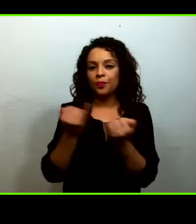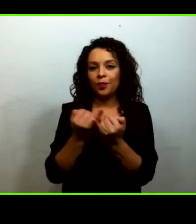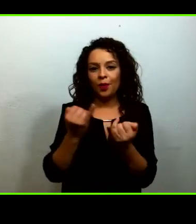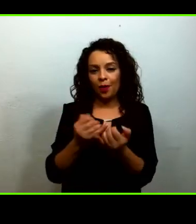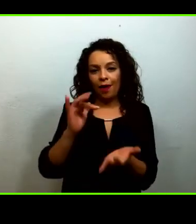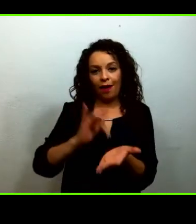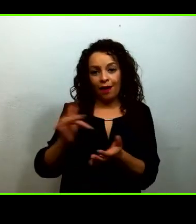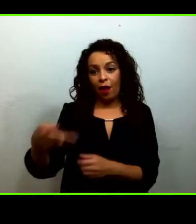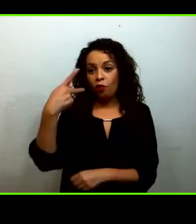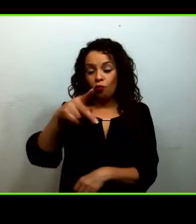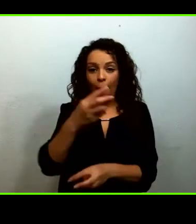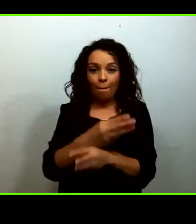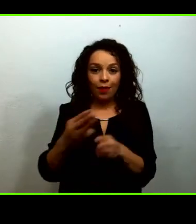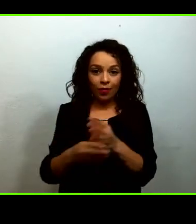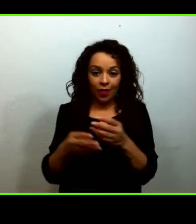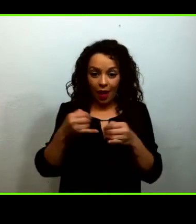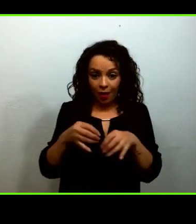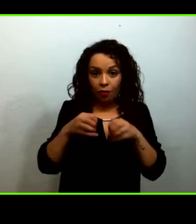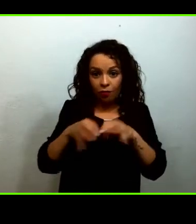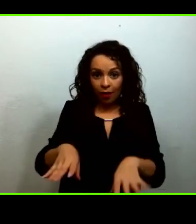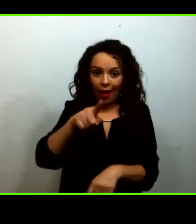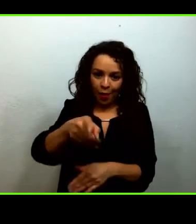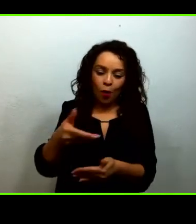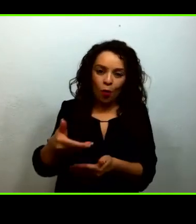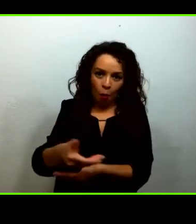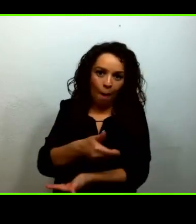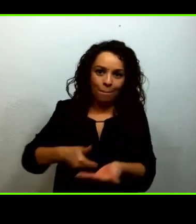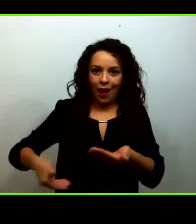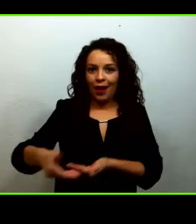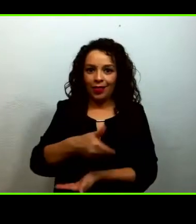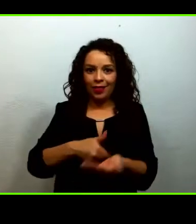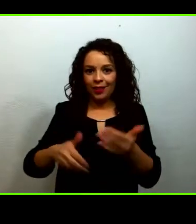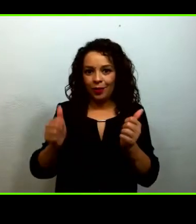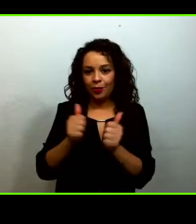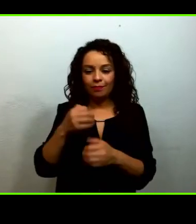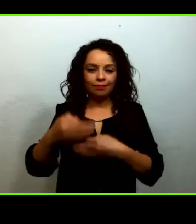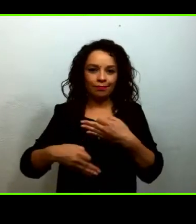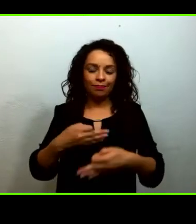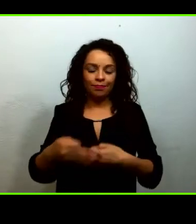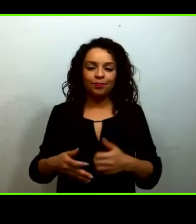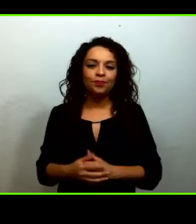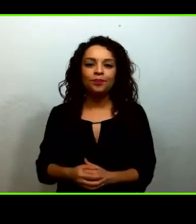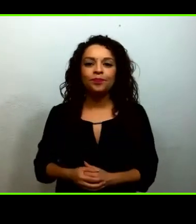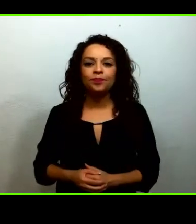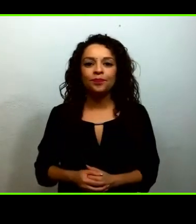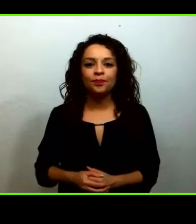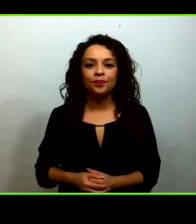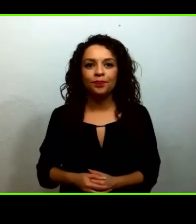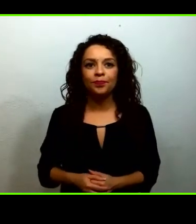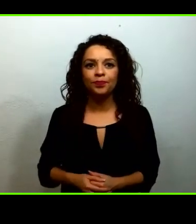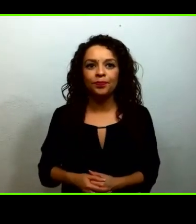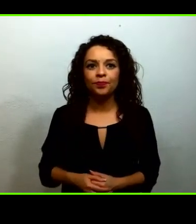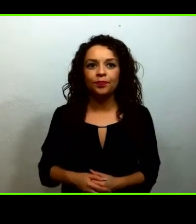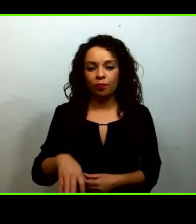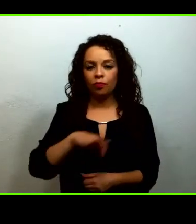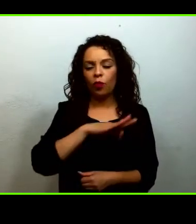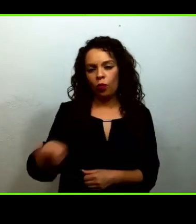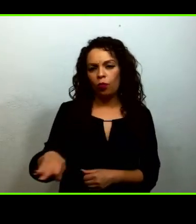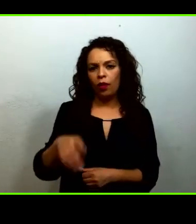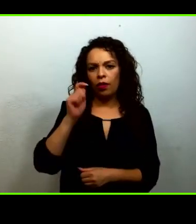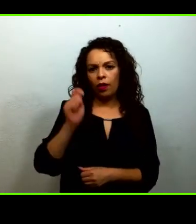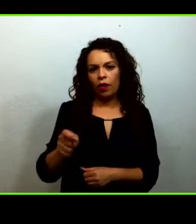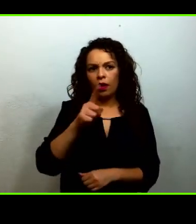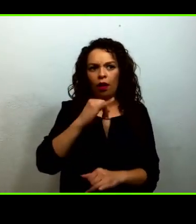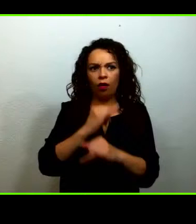materiales que has compartido. También las vamos a compartir en los links del sitio web del seminario.